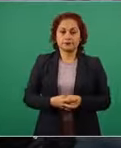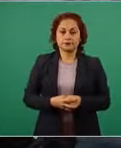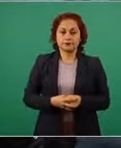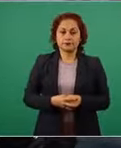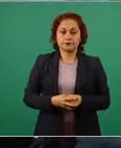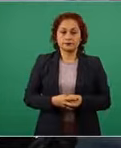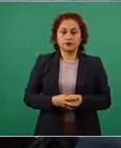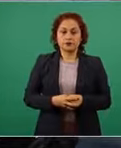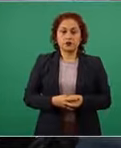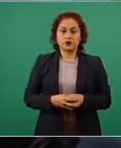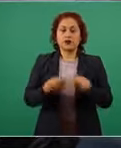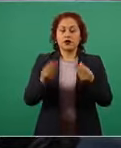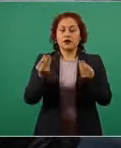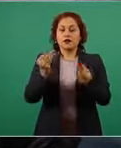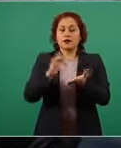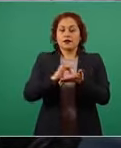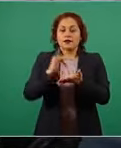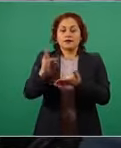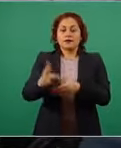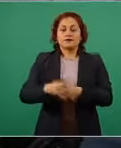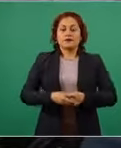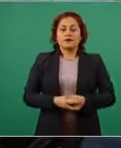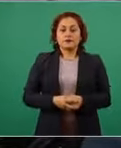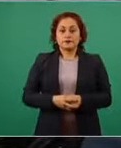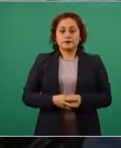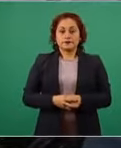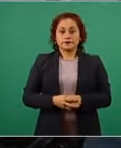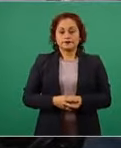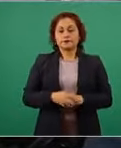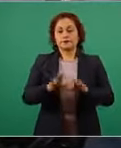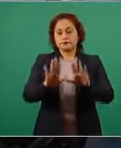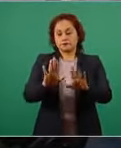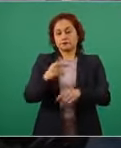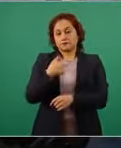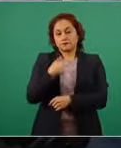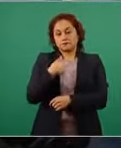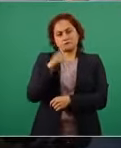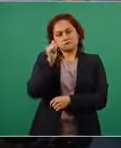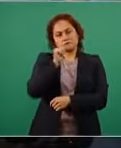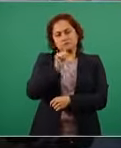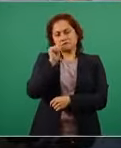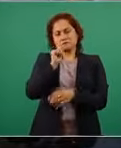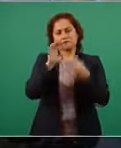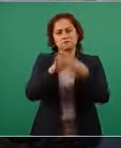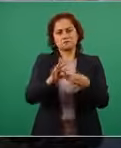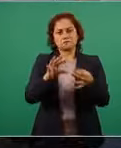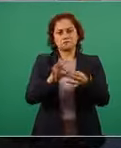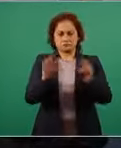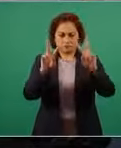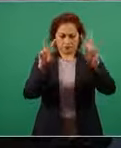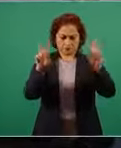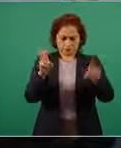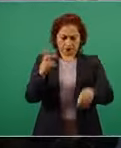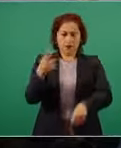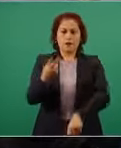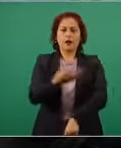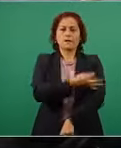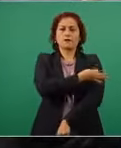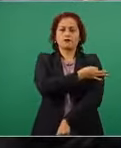muchas gracias miren siempre he planteado que el tema de las vacunas es un tema muy sensible